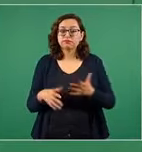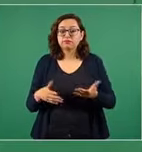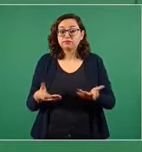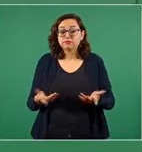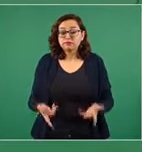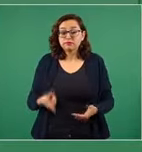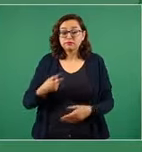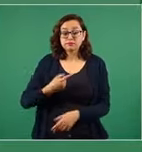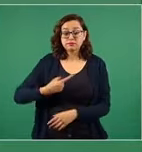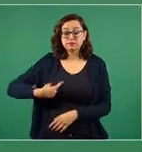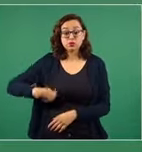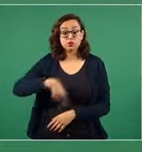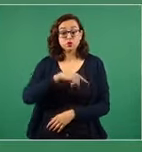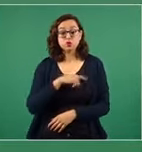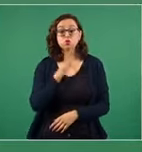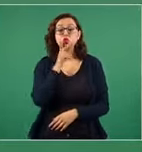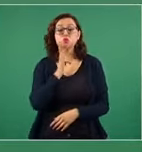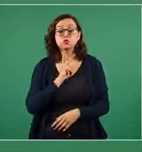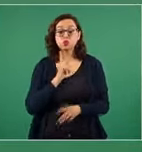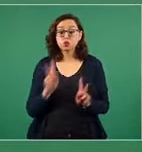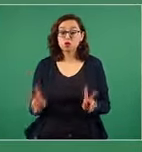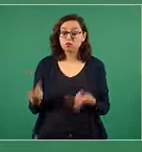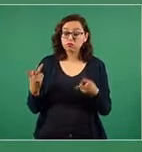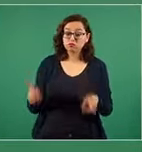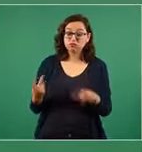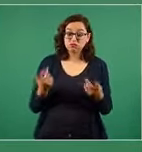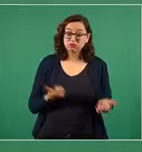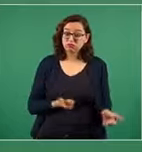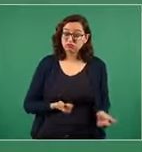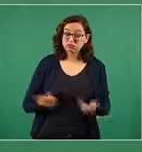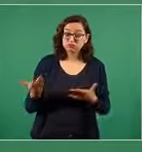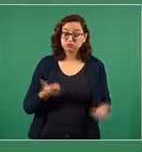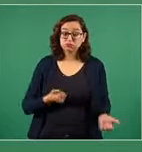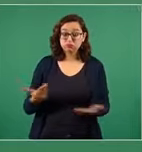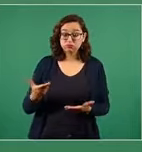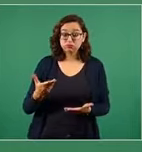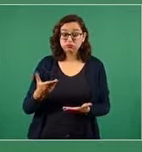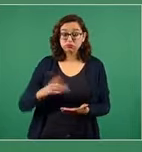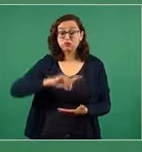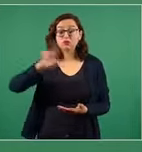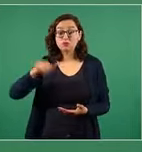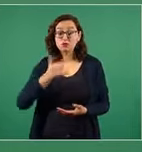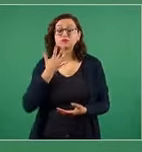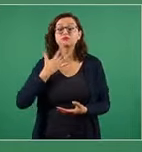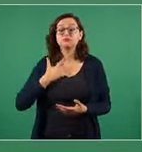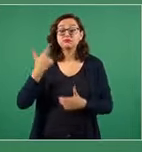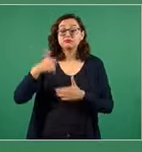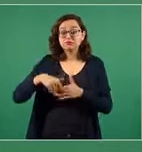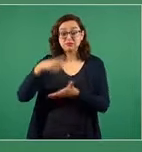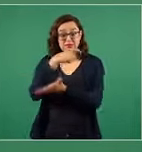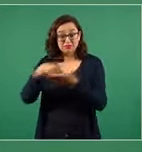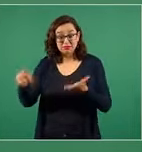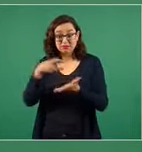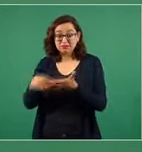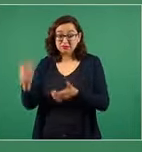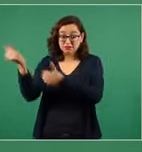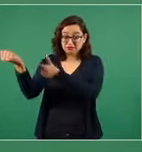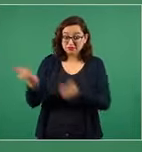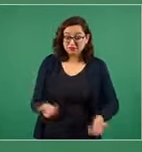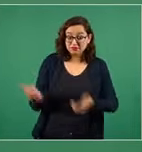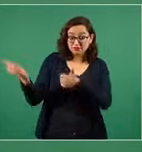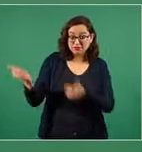petróleo crudo y comprando gasolinas ahora queremos